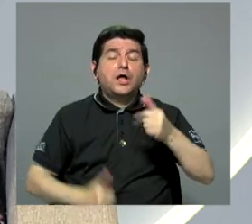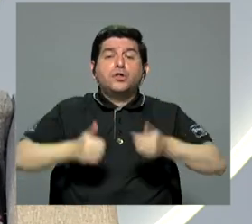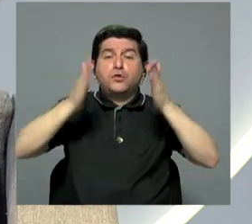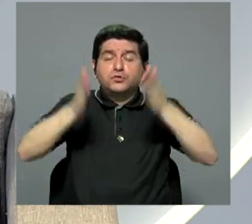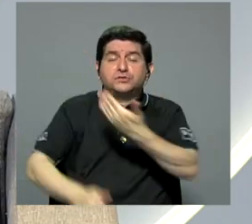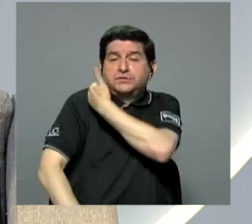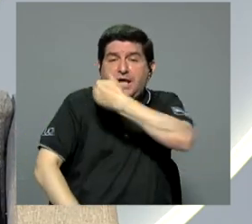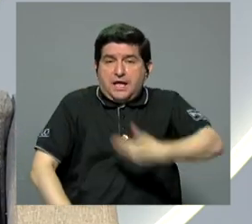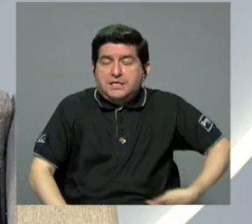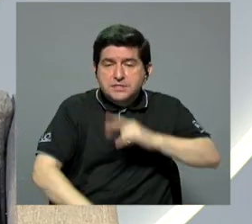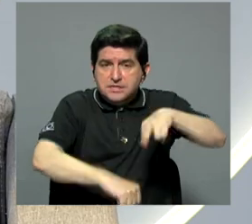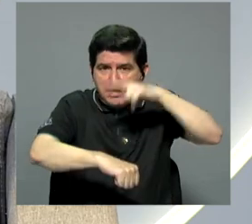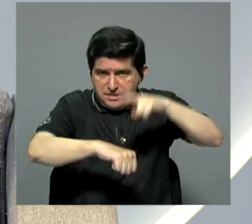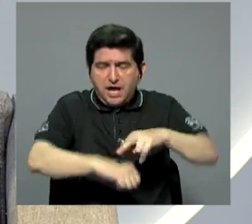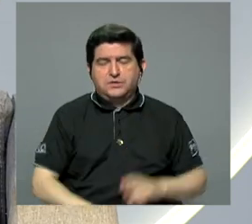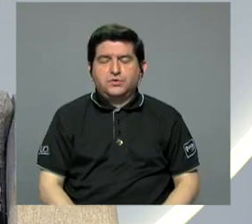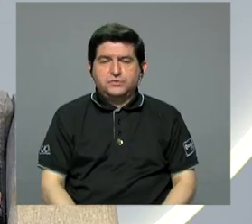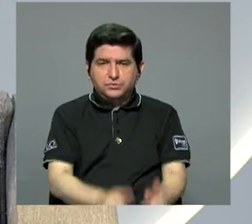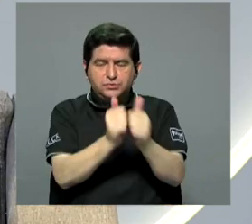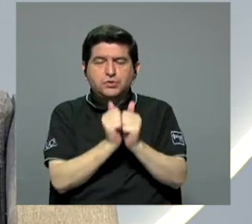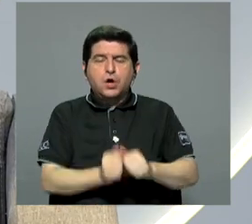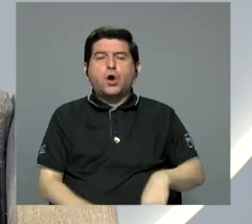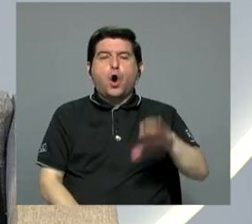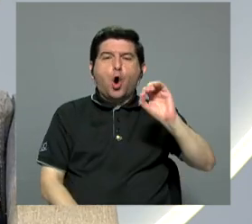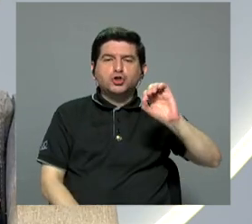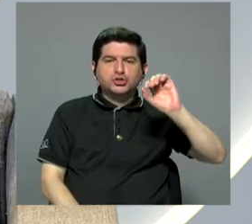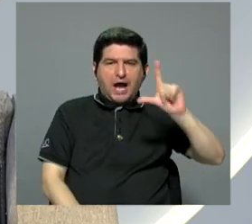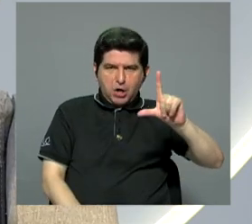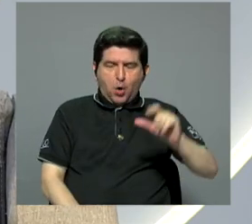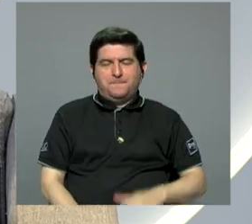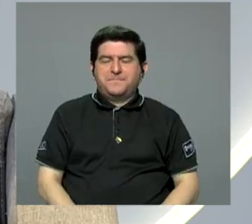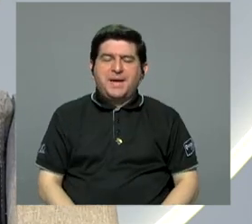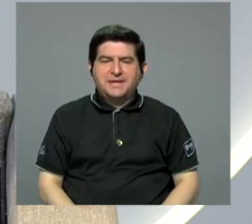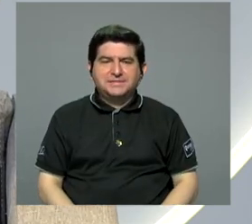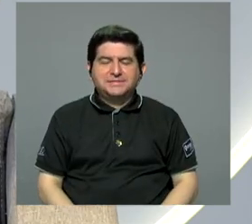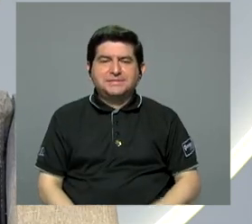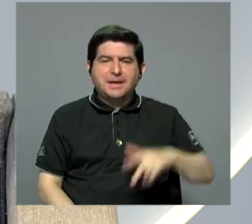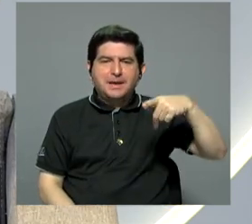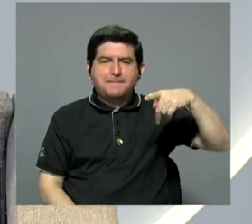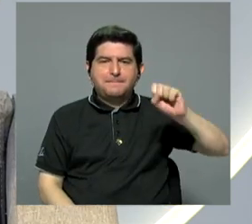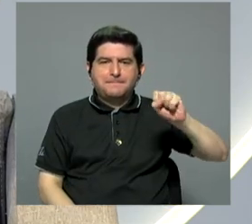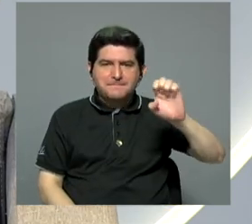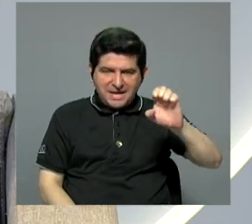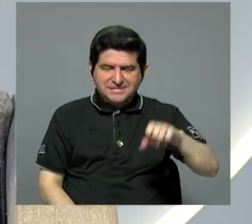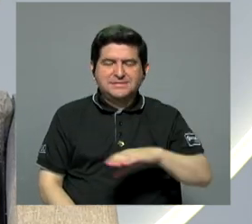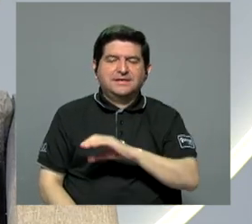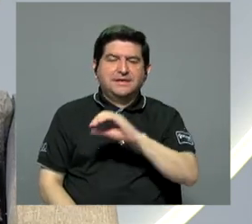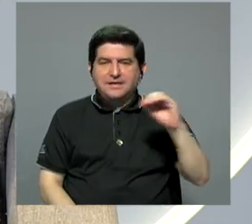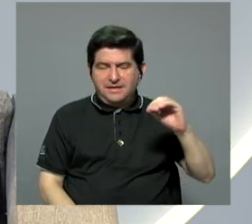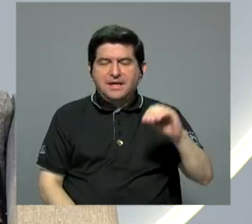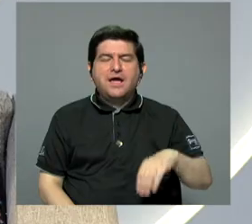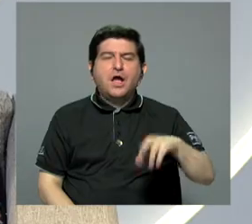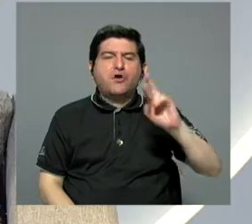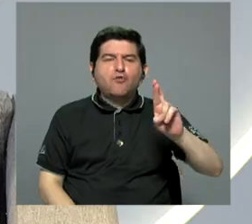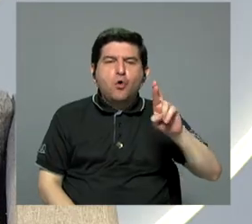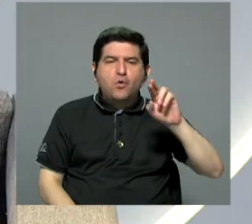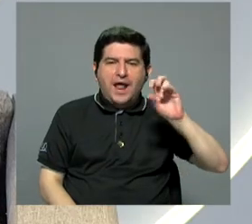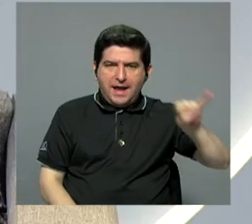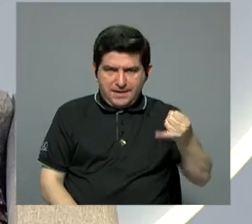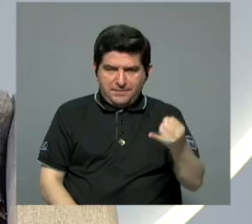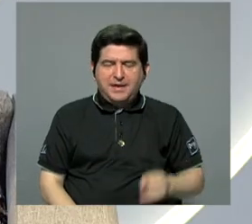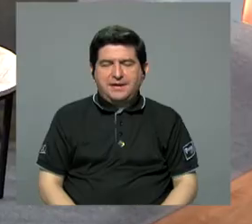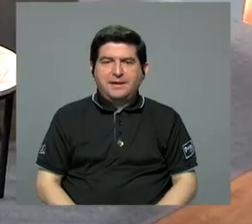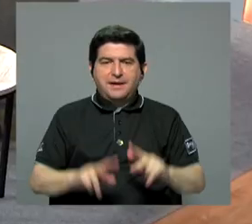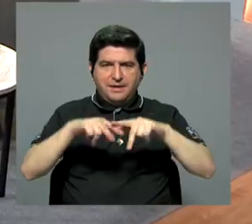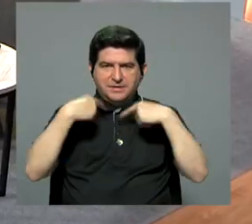aspirantes a la presidencia de la República. Nos acompaña Oscar López del Partido de Accesibilidad sin Exclusión y también Roland Jiménez del